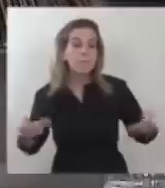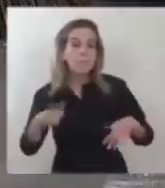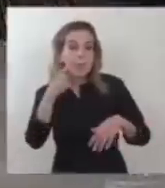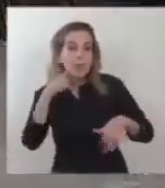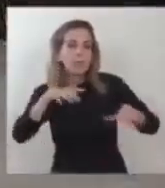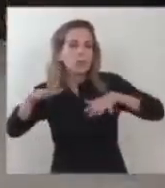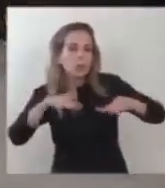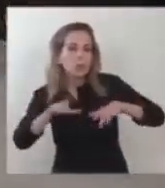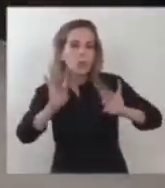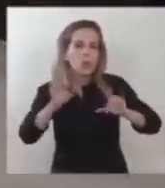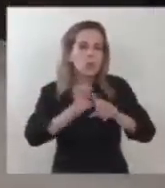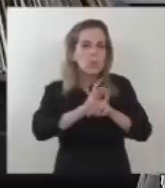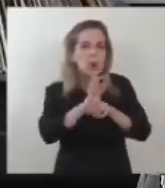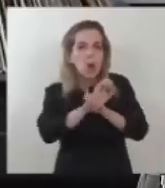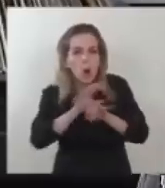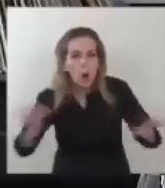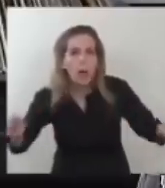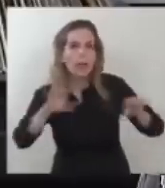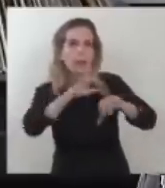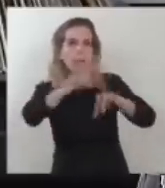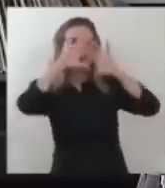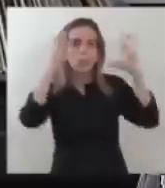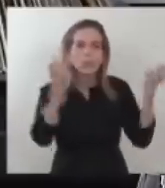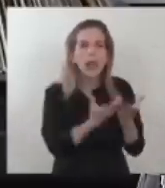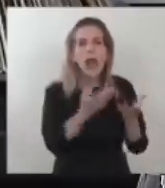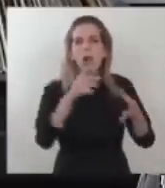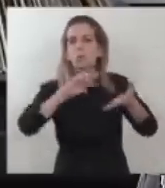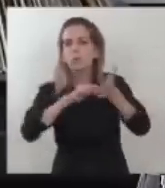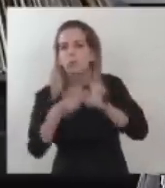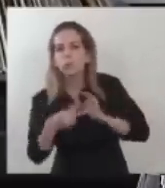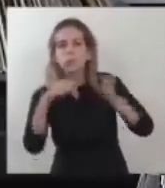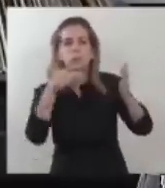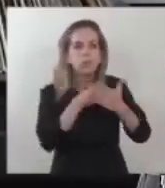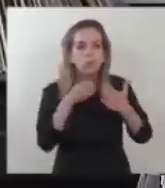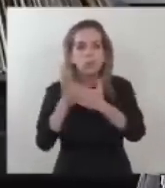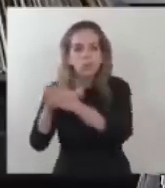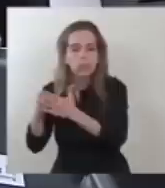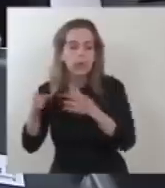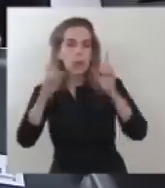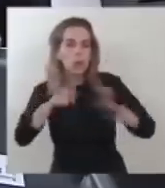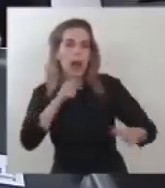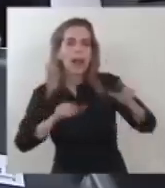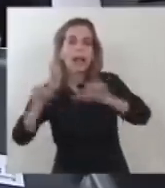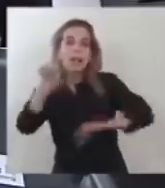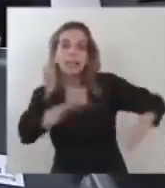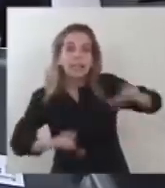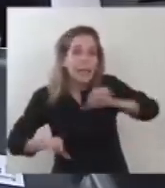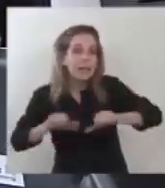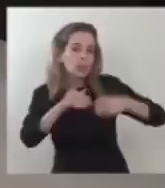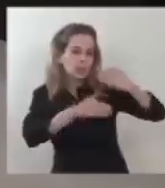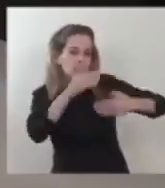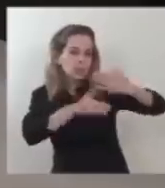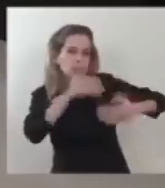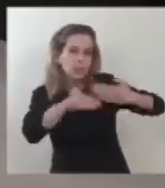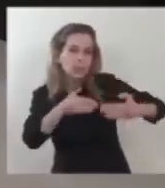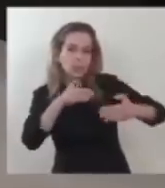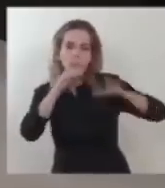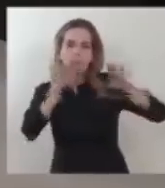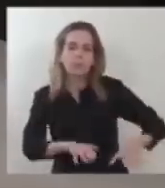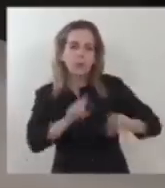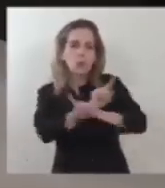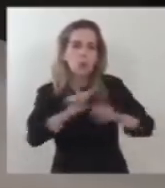compleja, con todas las dificultades, no hemos frenado, no hemos parado